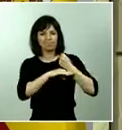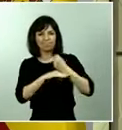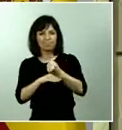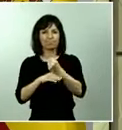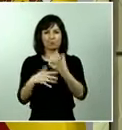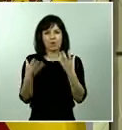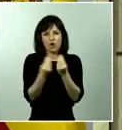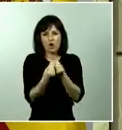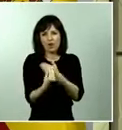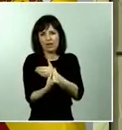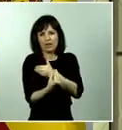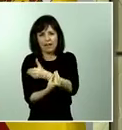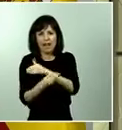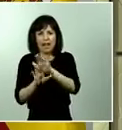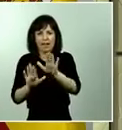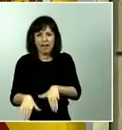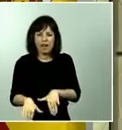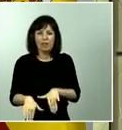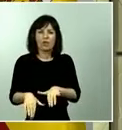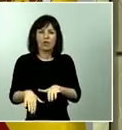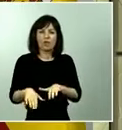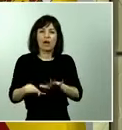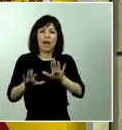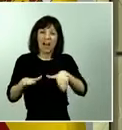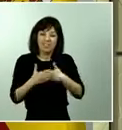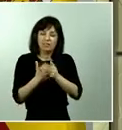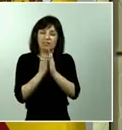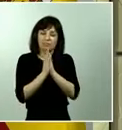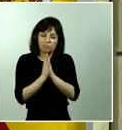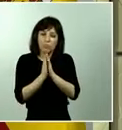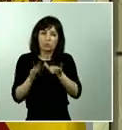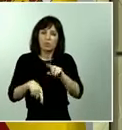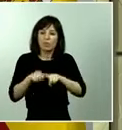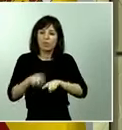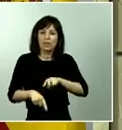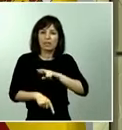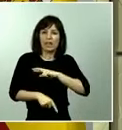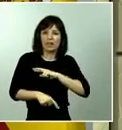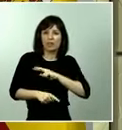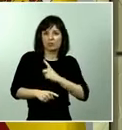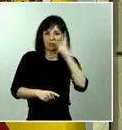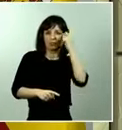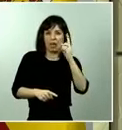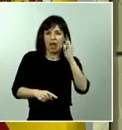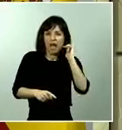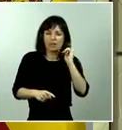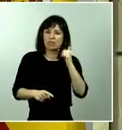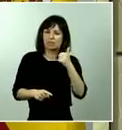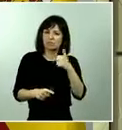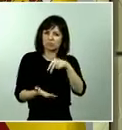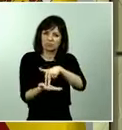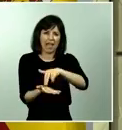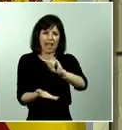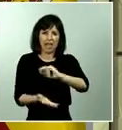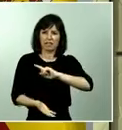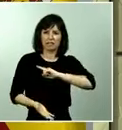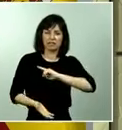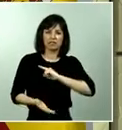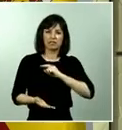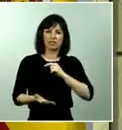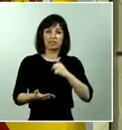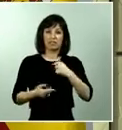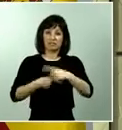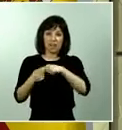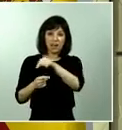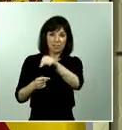el último apoyo, el último oración para aquellos que fueran creyentes. Allí estaban y yo quiero transmitir a las familias que sepan que